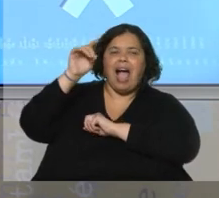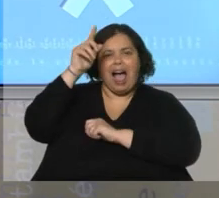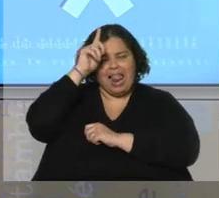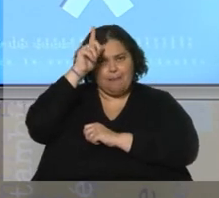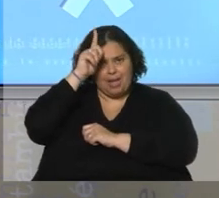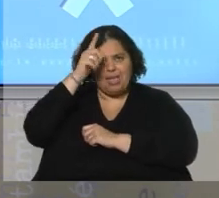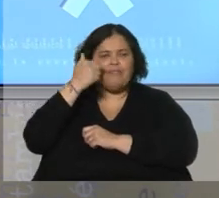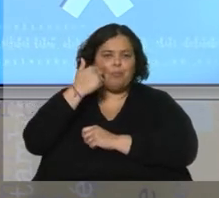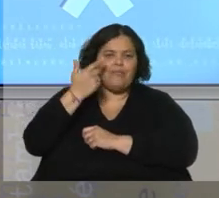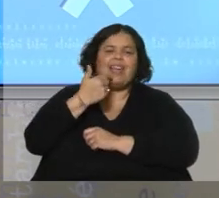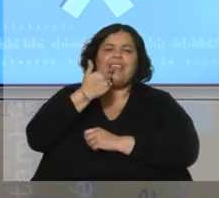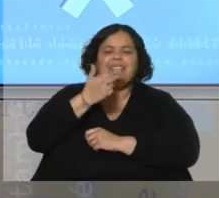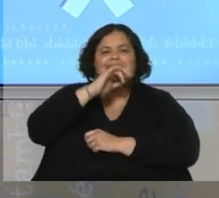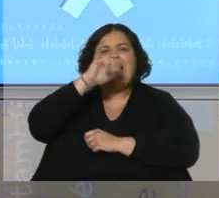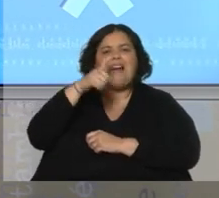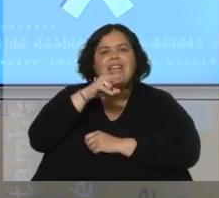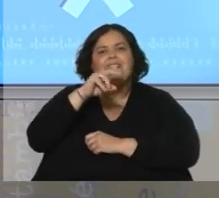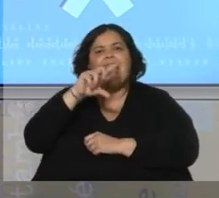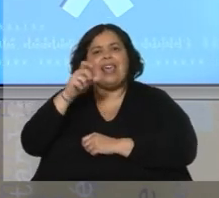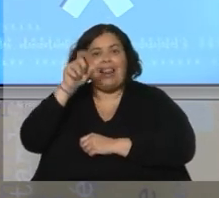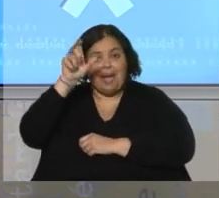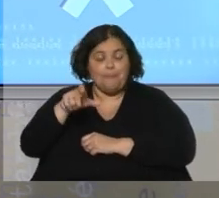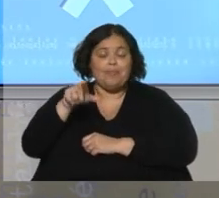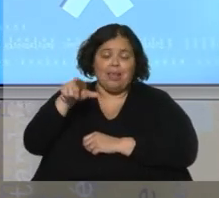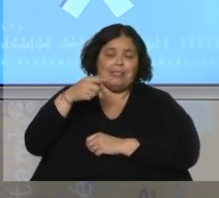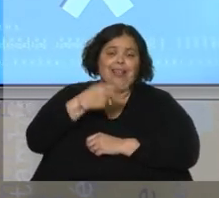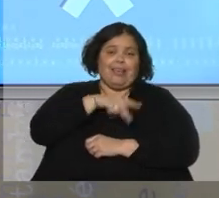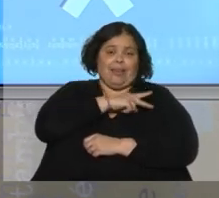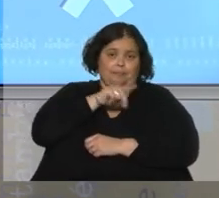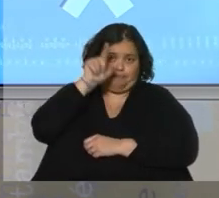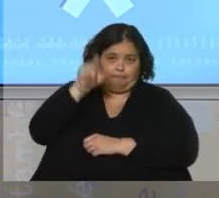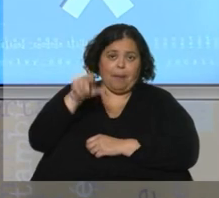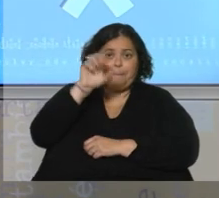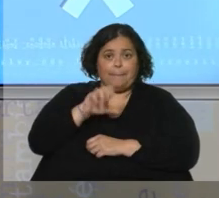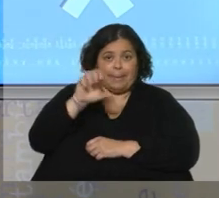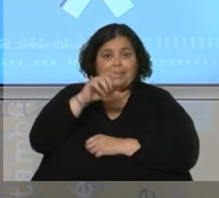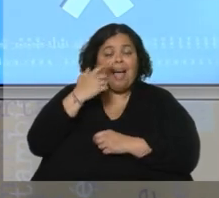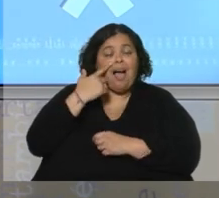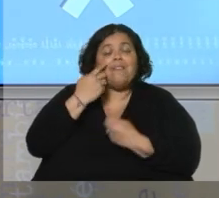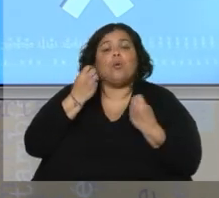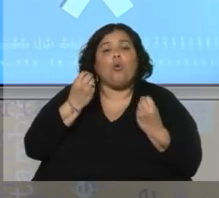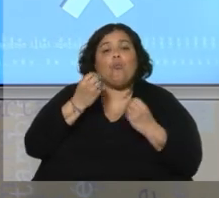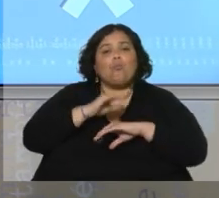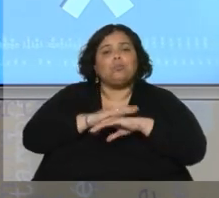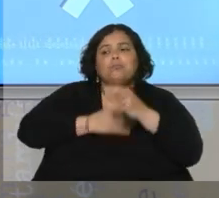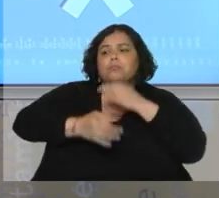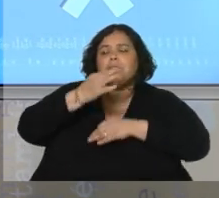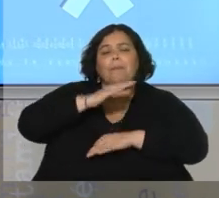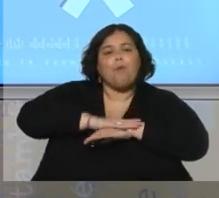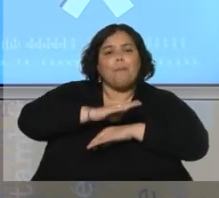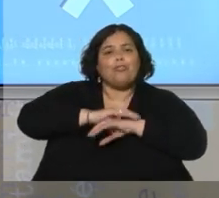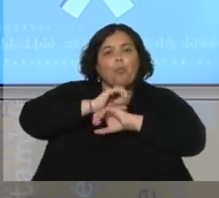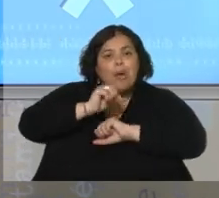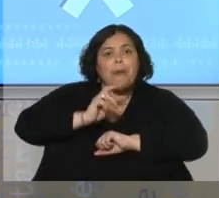Varela, que es el director de operaciones de esta empresa, hablando justamente del momento en el cual, bueno, finalmente lograron sacar